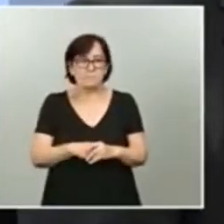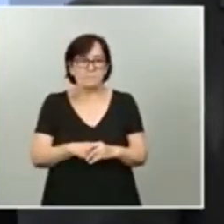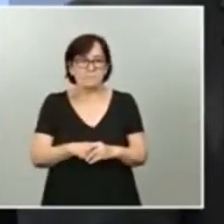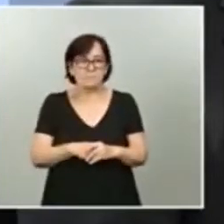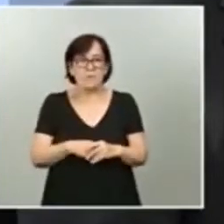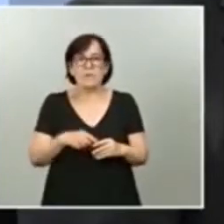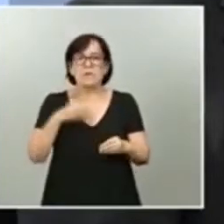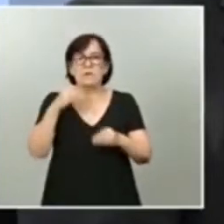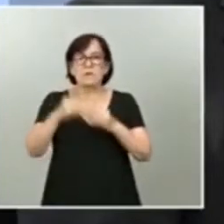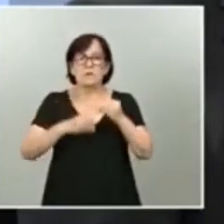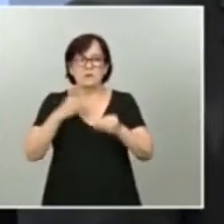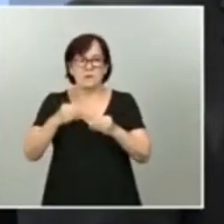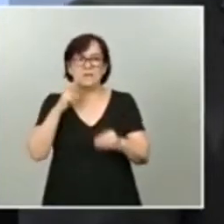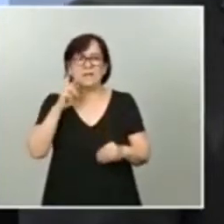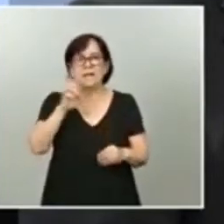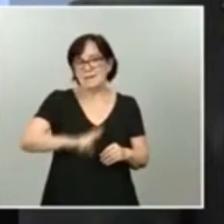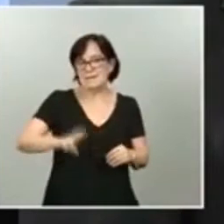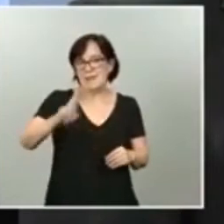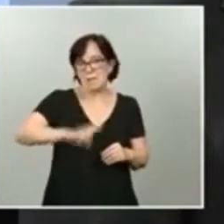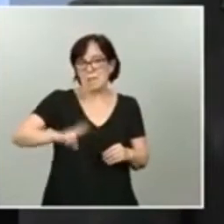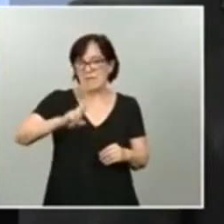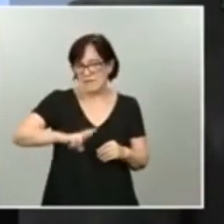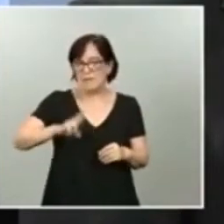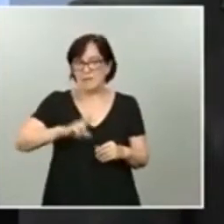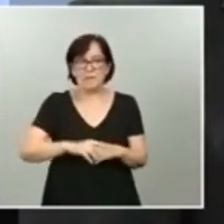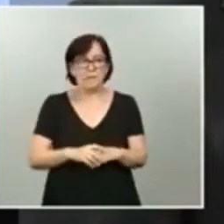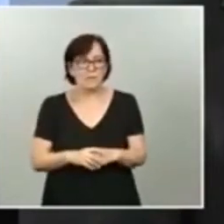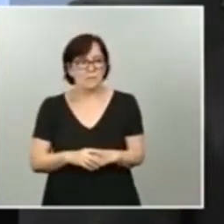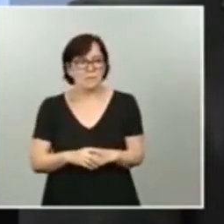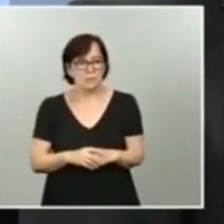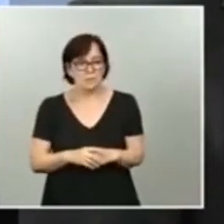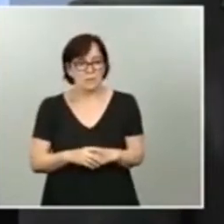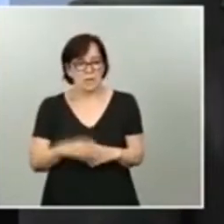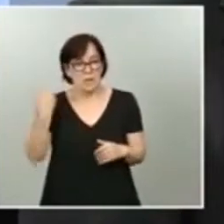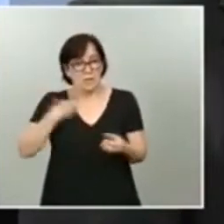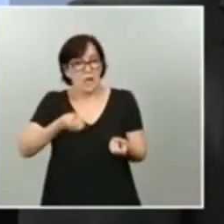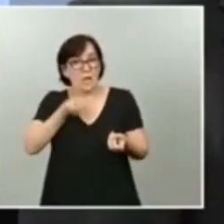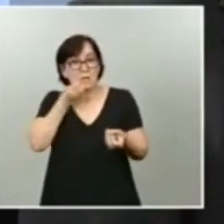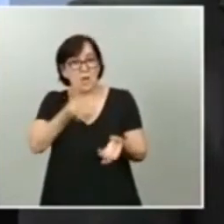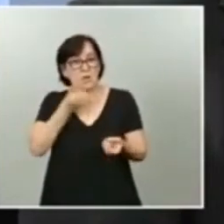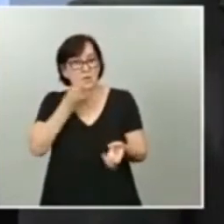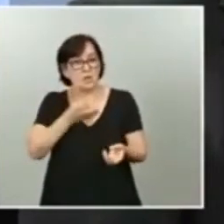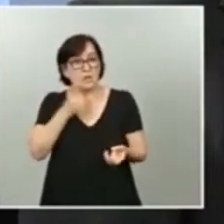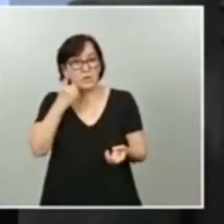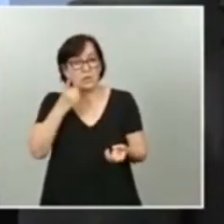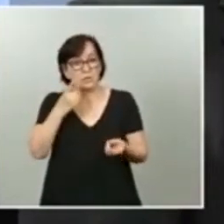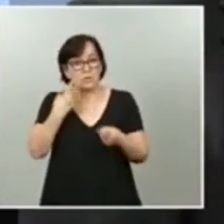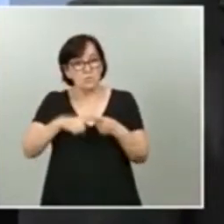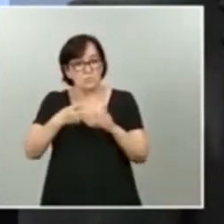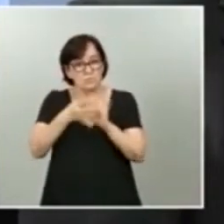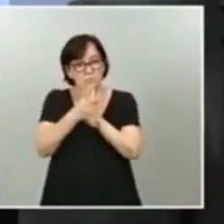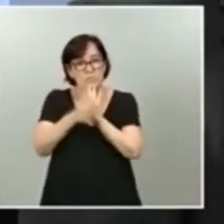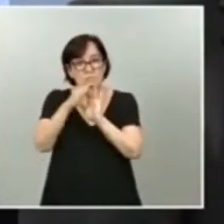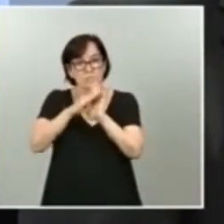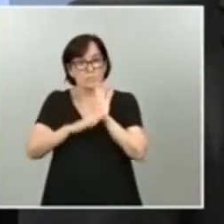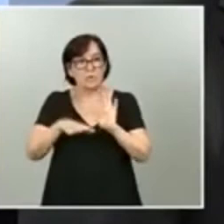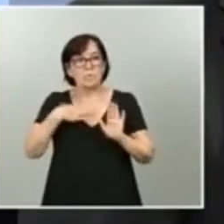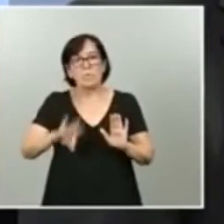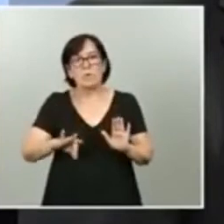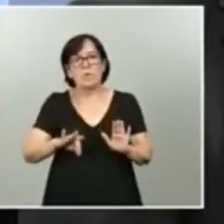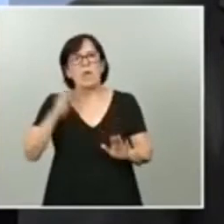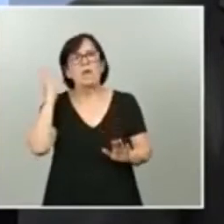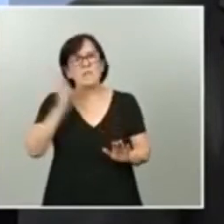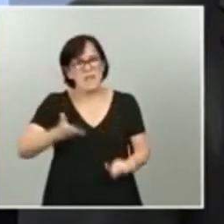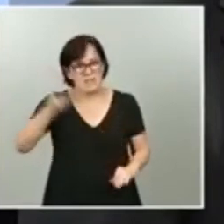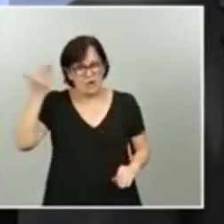repetir lo que ya se ha contado y además en unos hechos que podrían ser un delito gravísimo